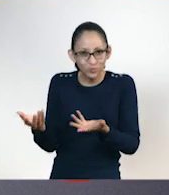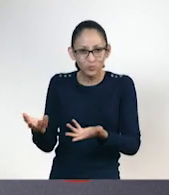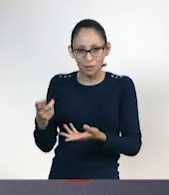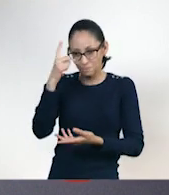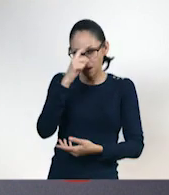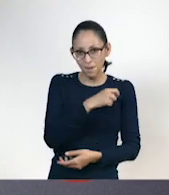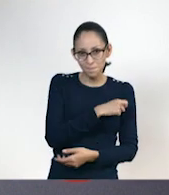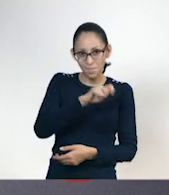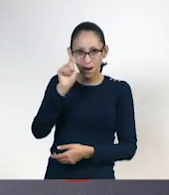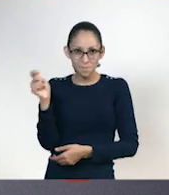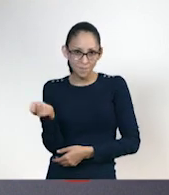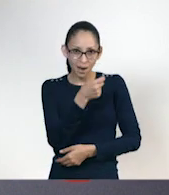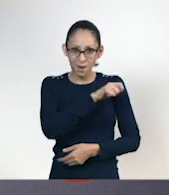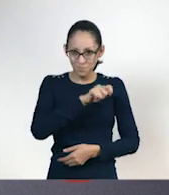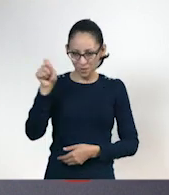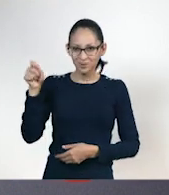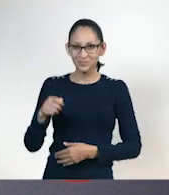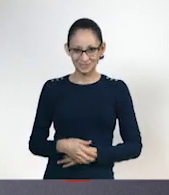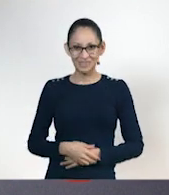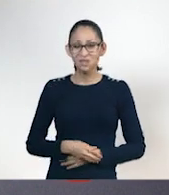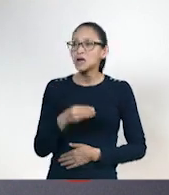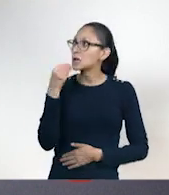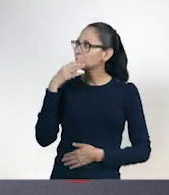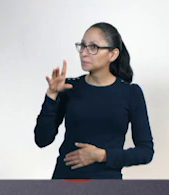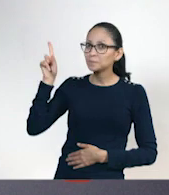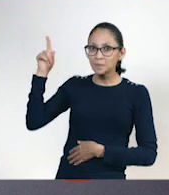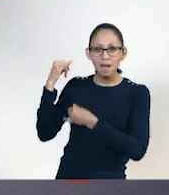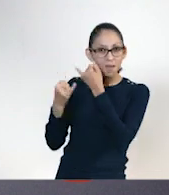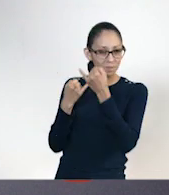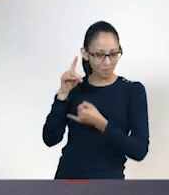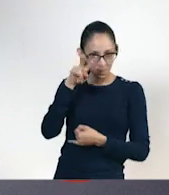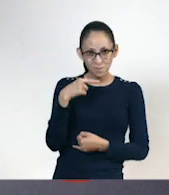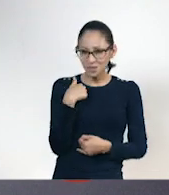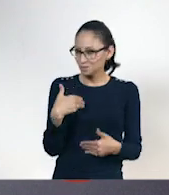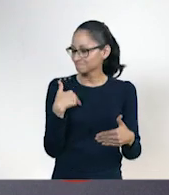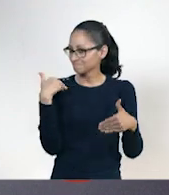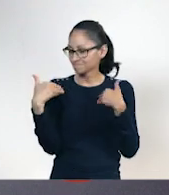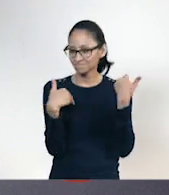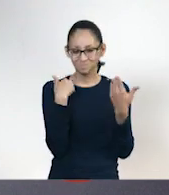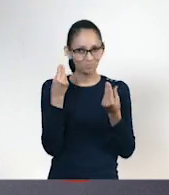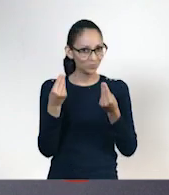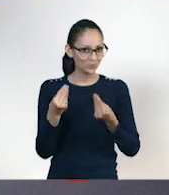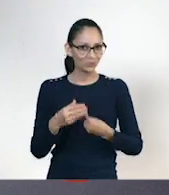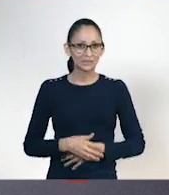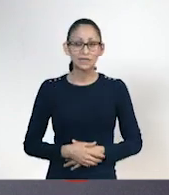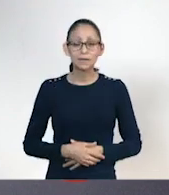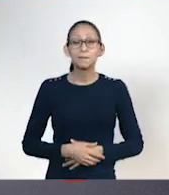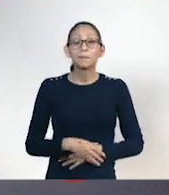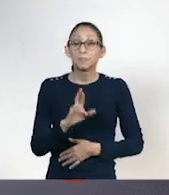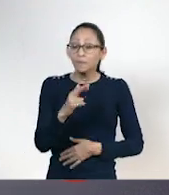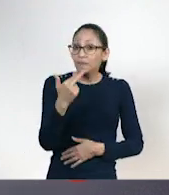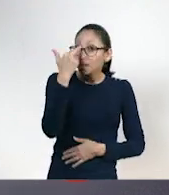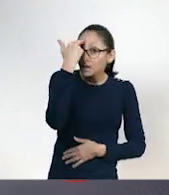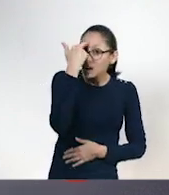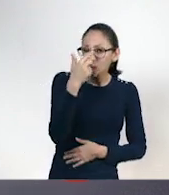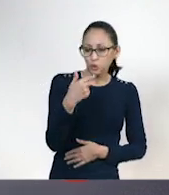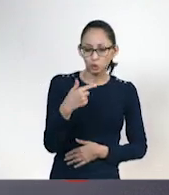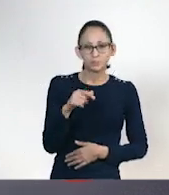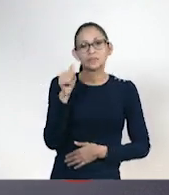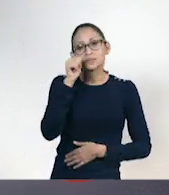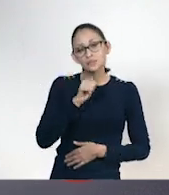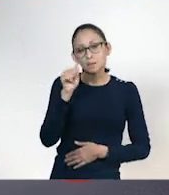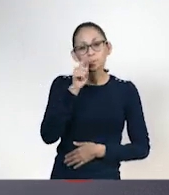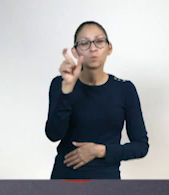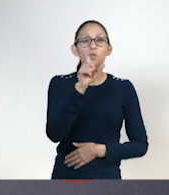ping-pong o tenis de mesa. Padrísimo, profe. La verdad me encantó y me divertí muchísimo. Qué bueno, Alberto. Recuerden que la práctica sistemática de